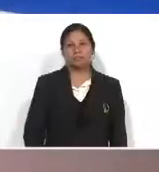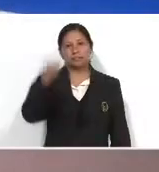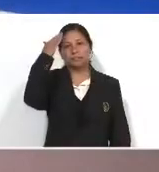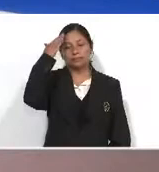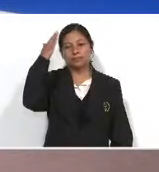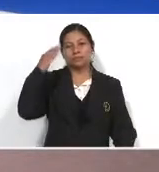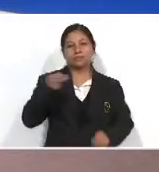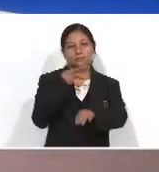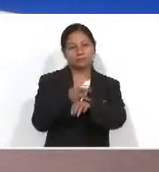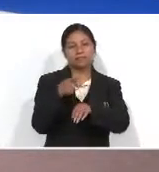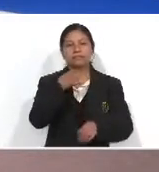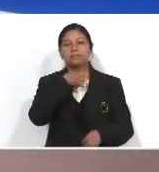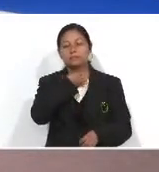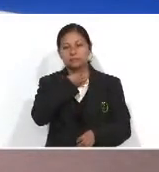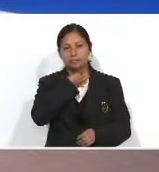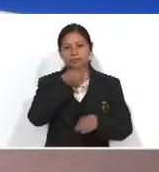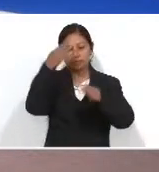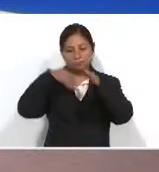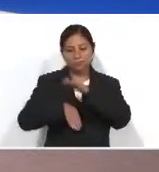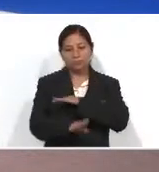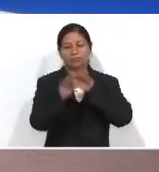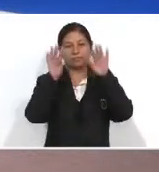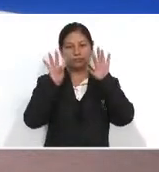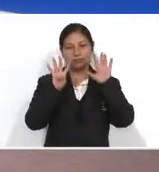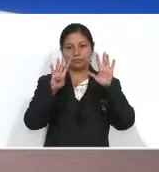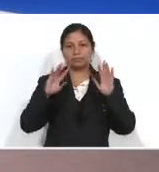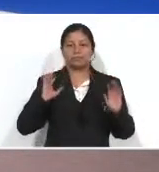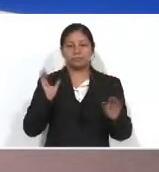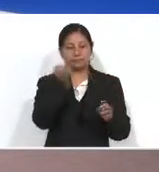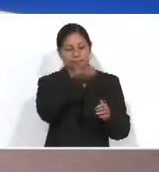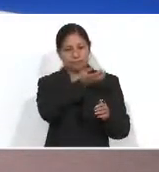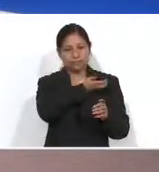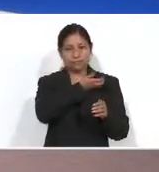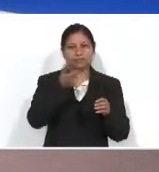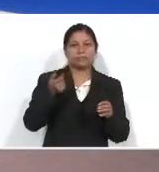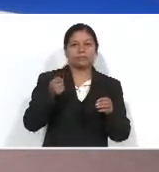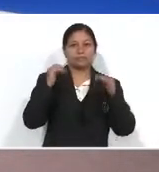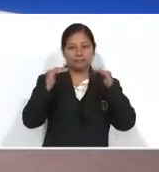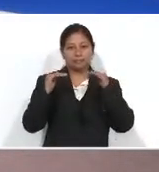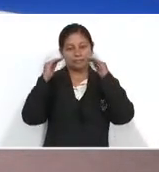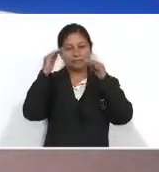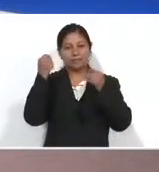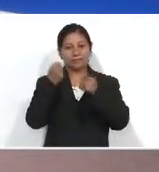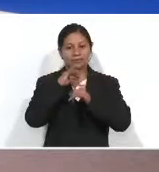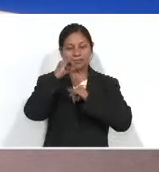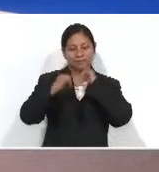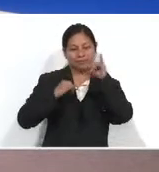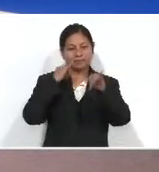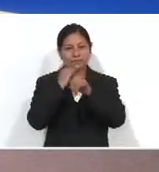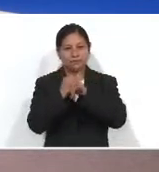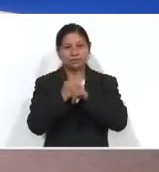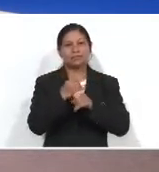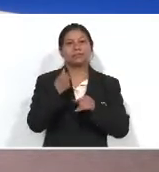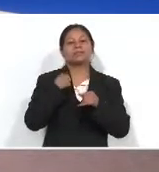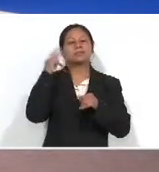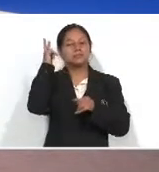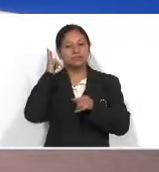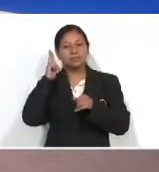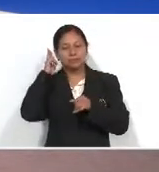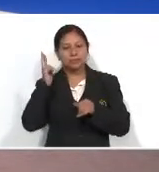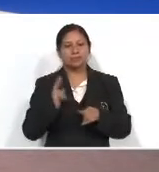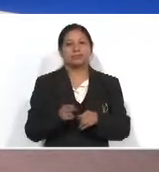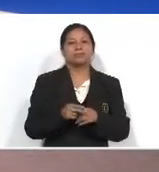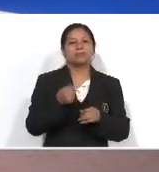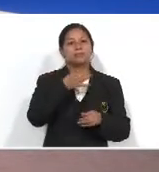Muy buen día, qué gusto saludarle a través de Canal 9 del Congreso de la República, nuestras plataformas digitales de información y también en Radio Congreso